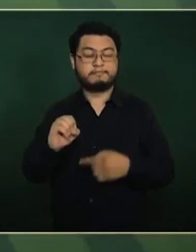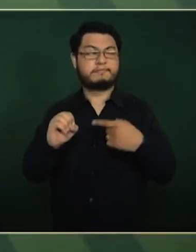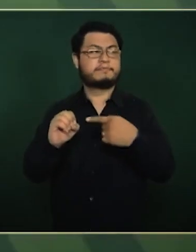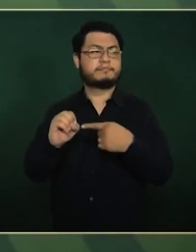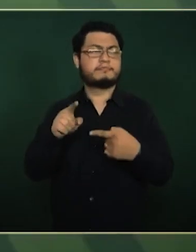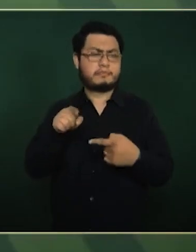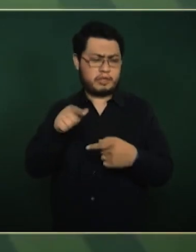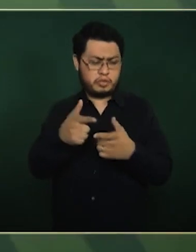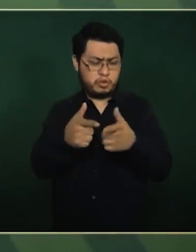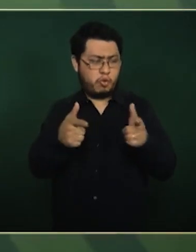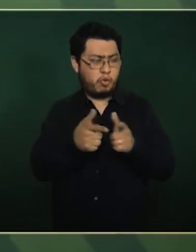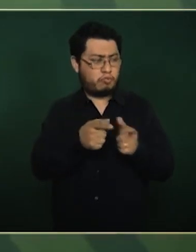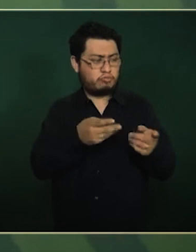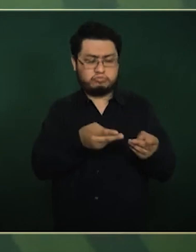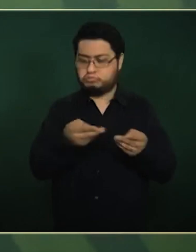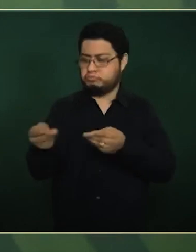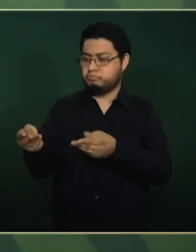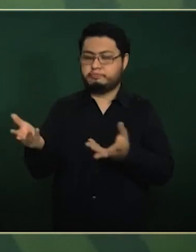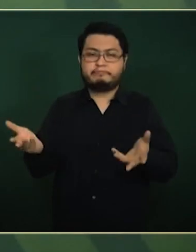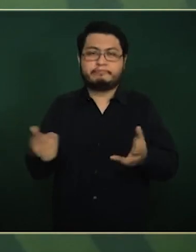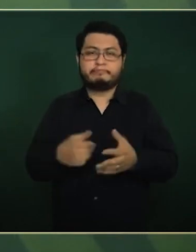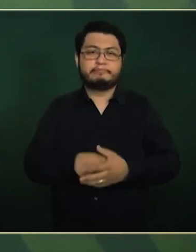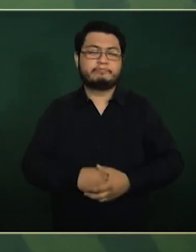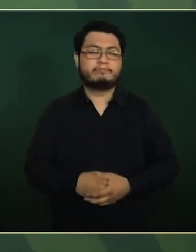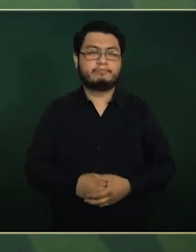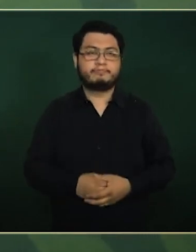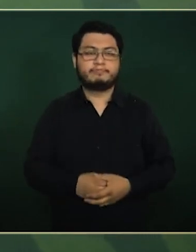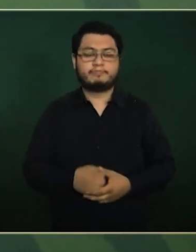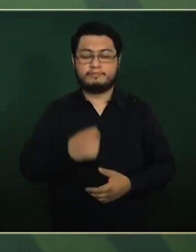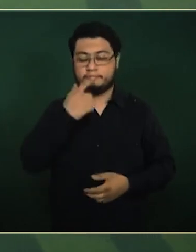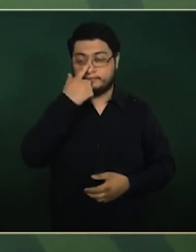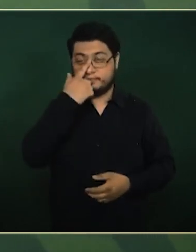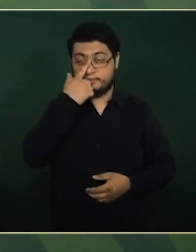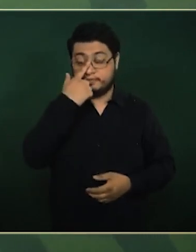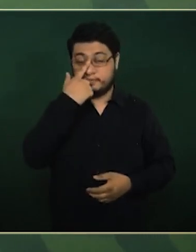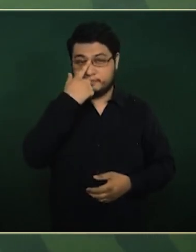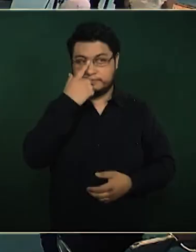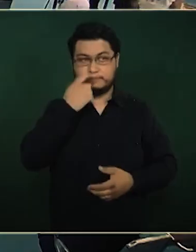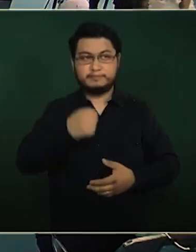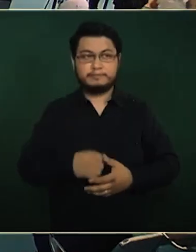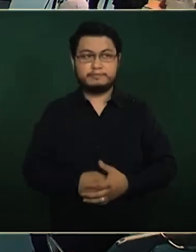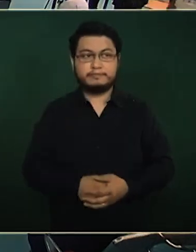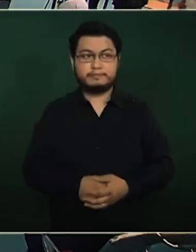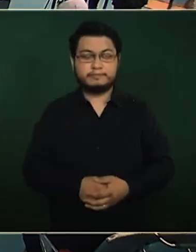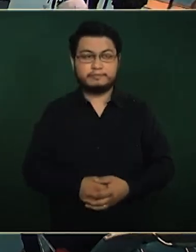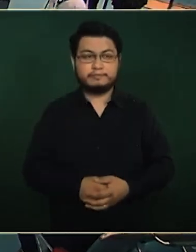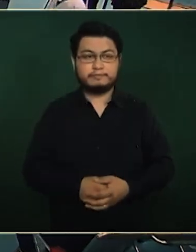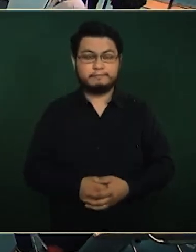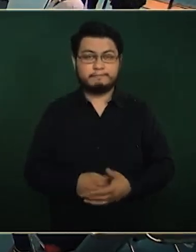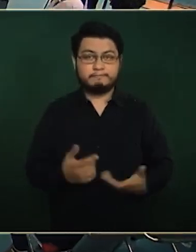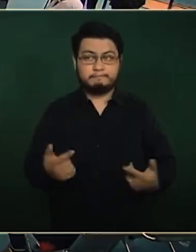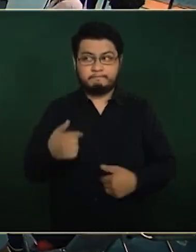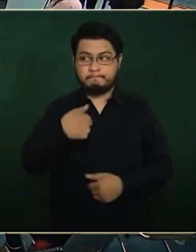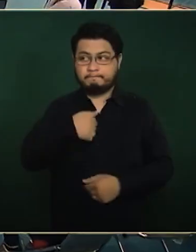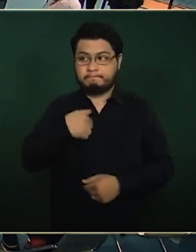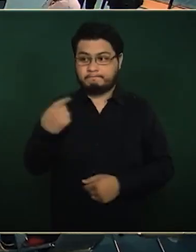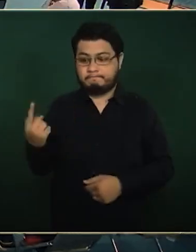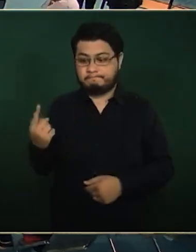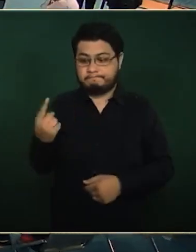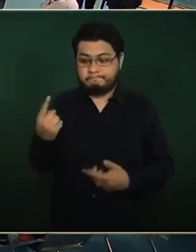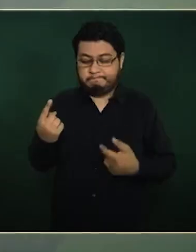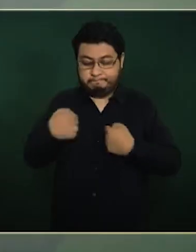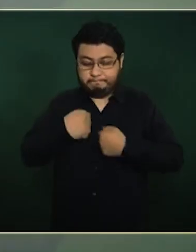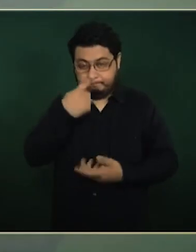y pues yo sostengo